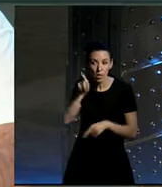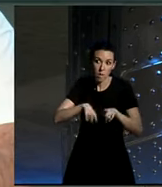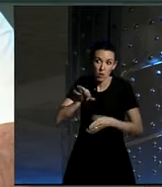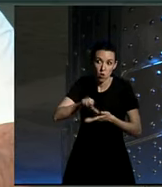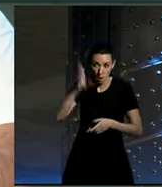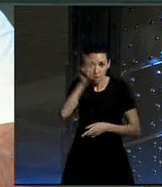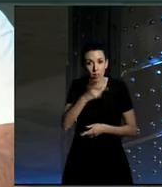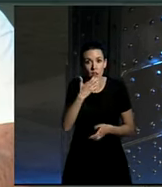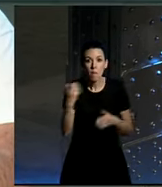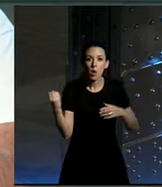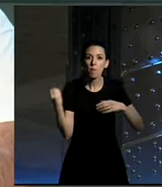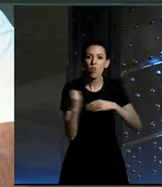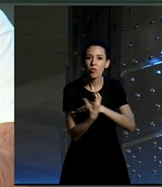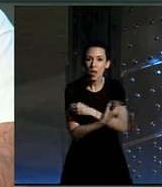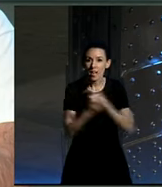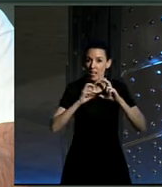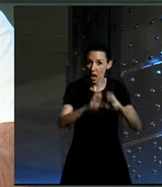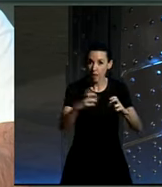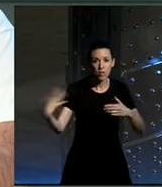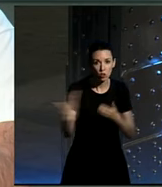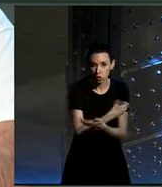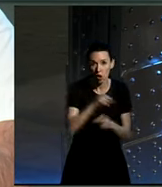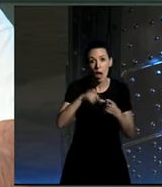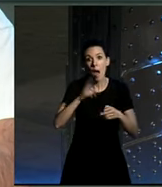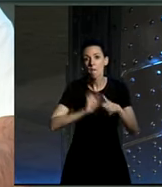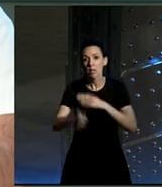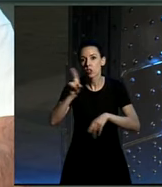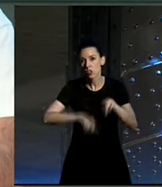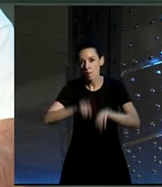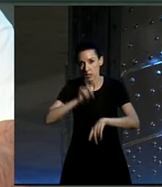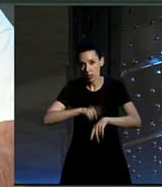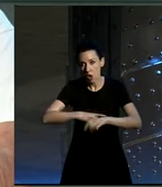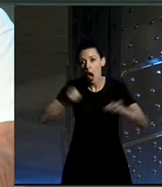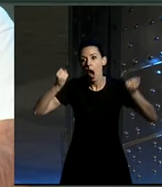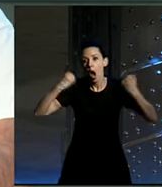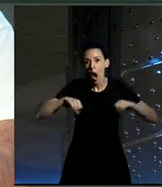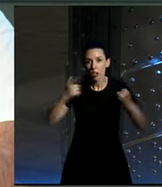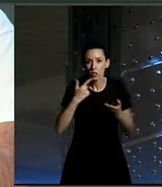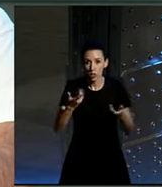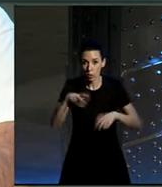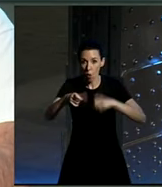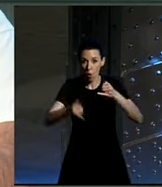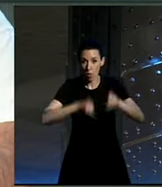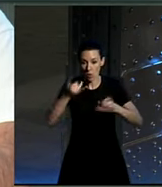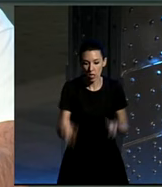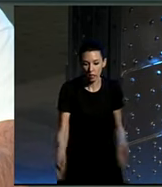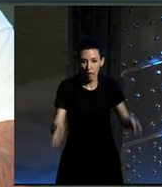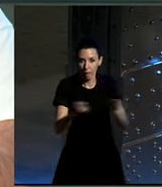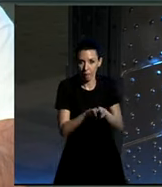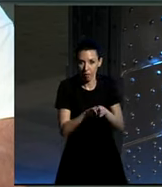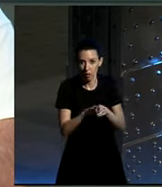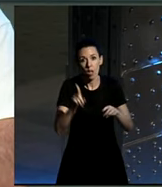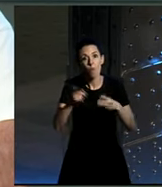en los trenes de cercanías en todos a todas horas y en los metros a según qué horas y en salvo que la lleves plegable plegada y en los autobuses